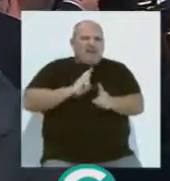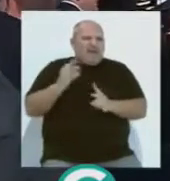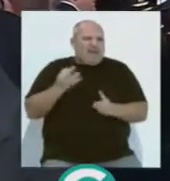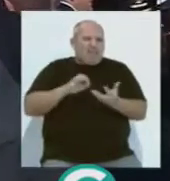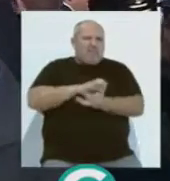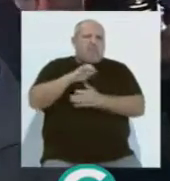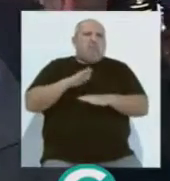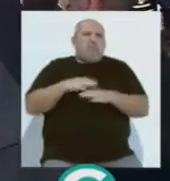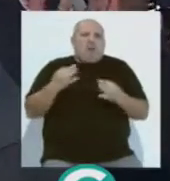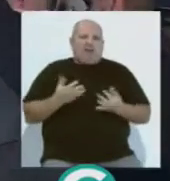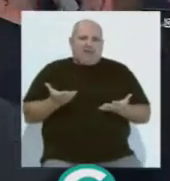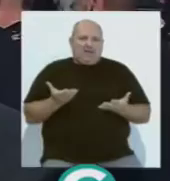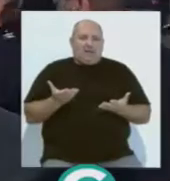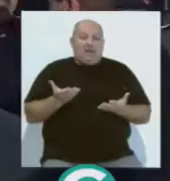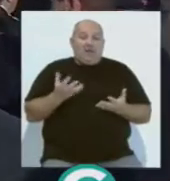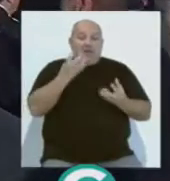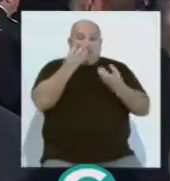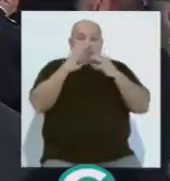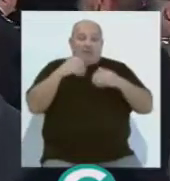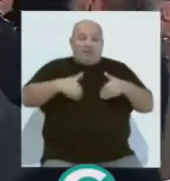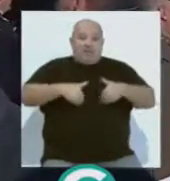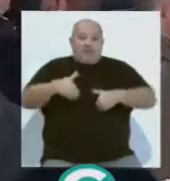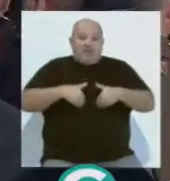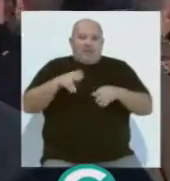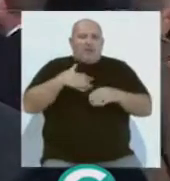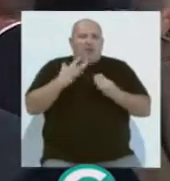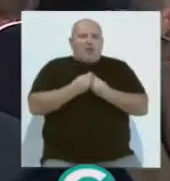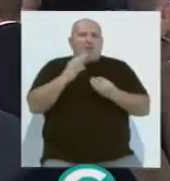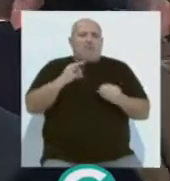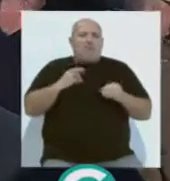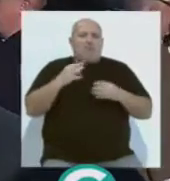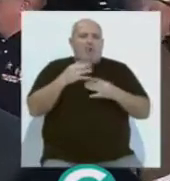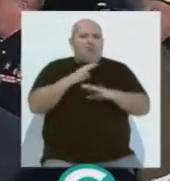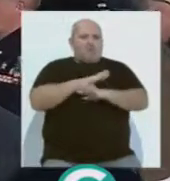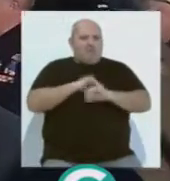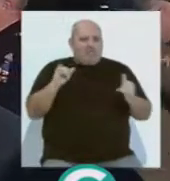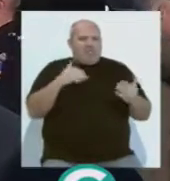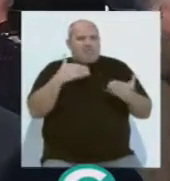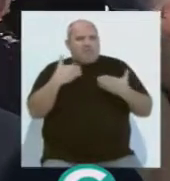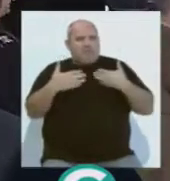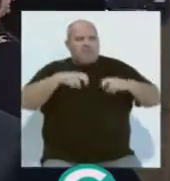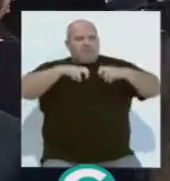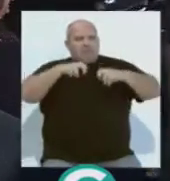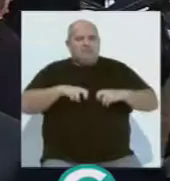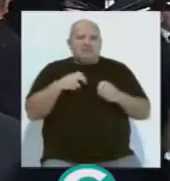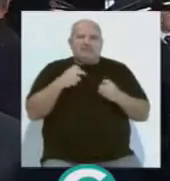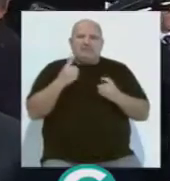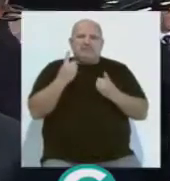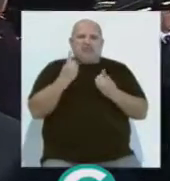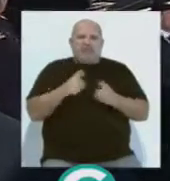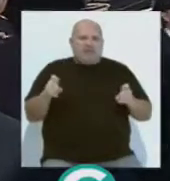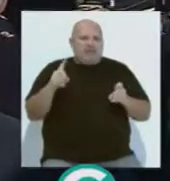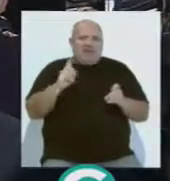que las demandas que tiene la ciudadanía se tienen que hacer de manera pacífica por los cauces establecidos y en ninguna de las maneras